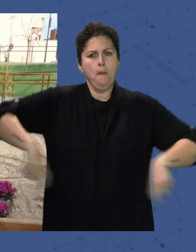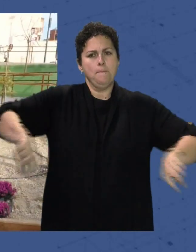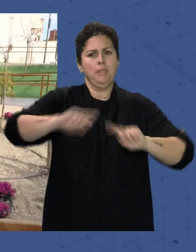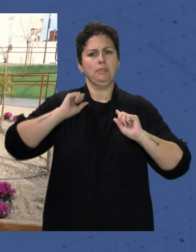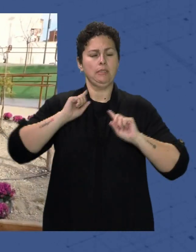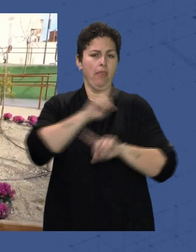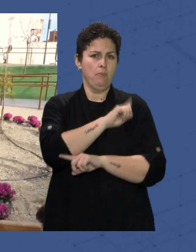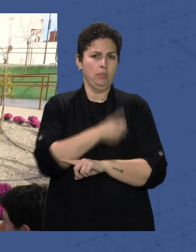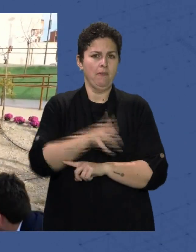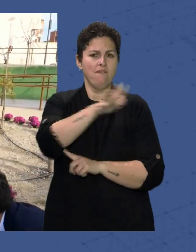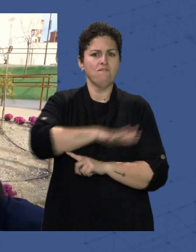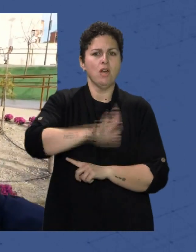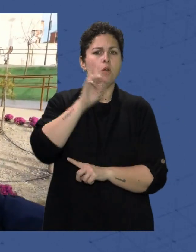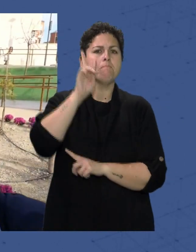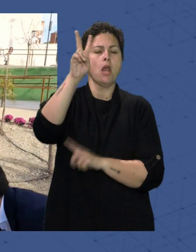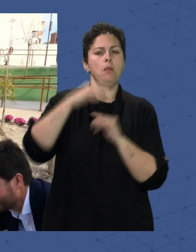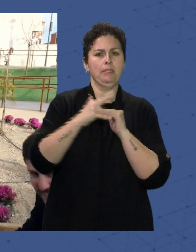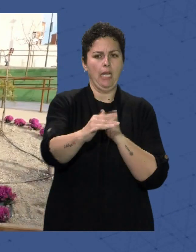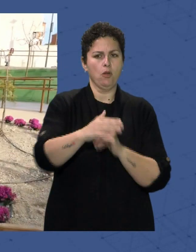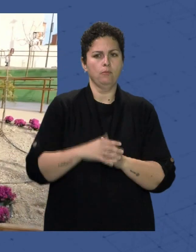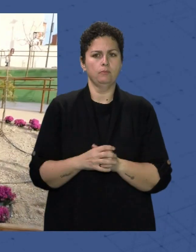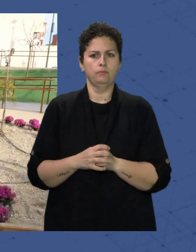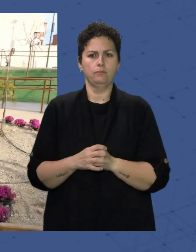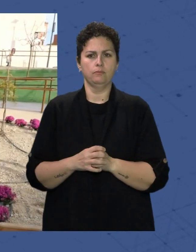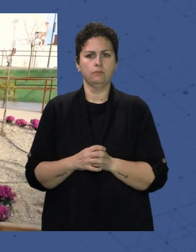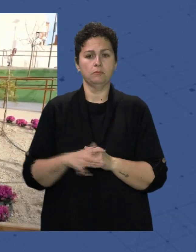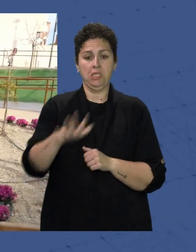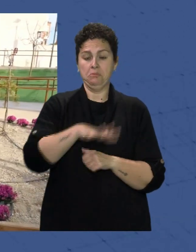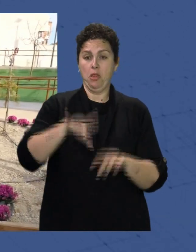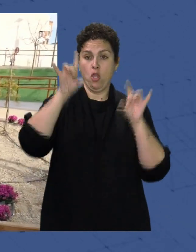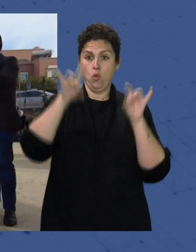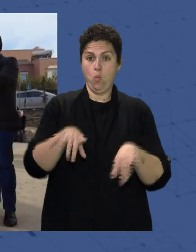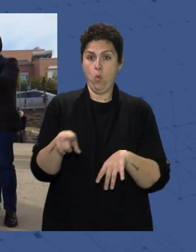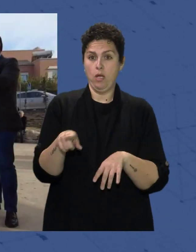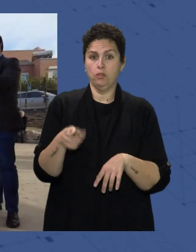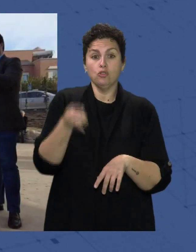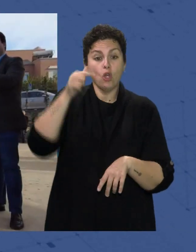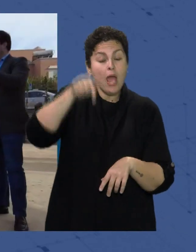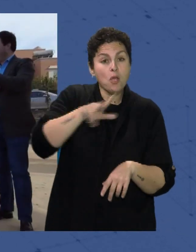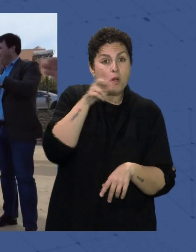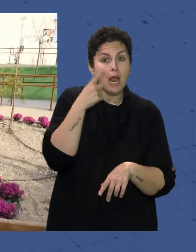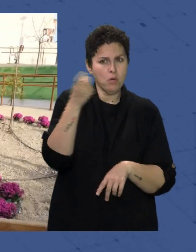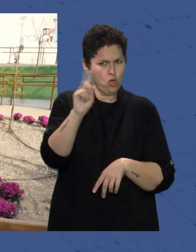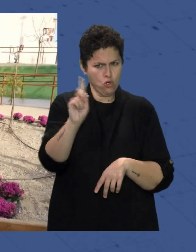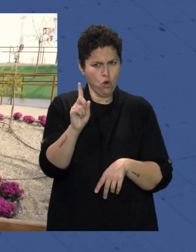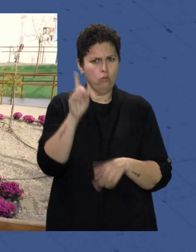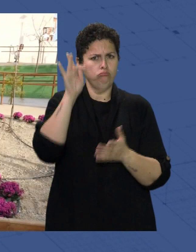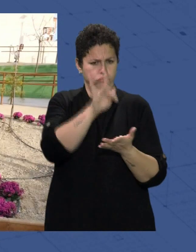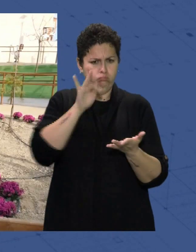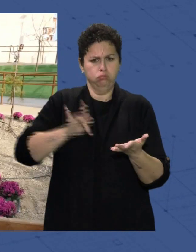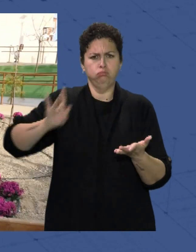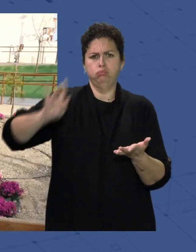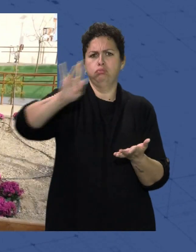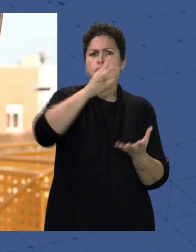barrio mirador Del Mediterráneo Porque espacios como este No solamente hay En este sitio De Huercal de Almería Sino que hay En muchos otros sitios